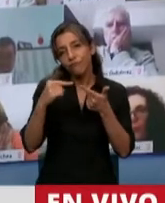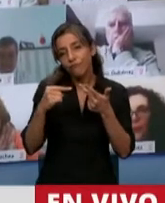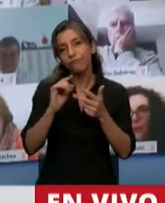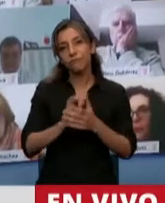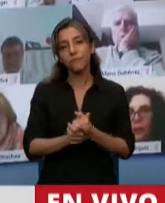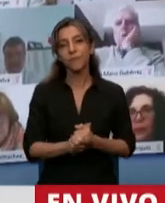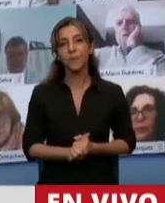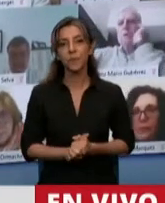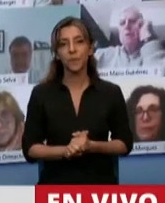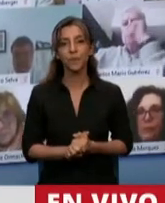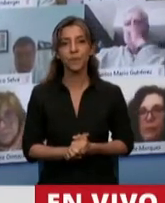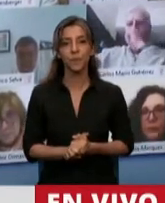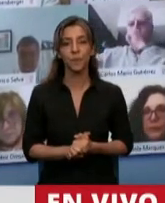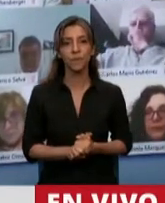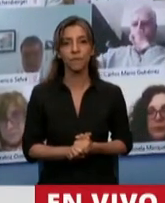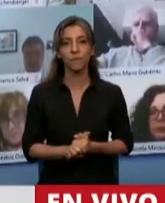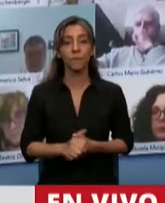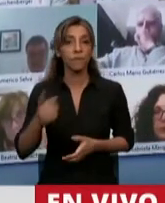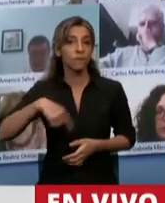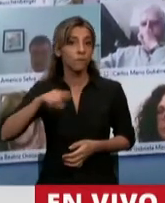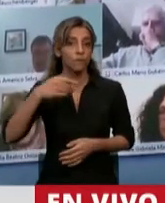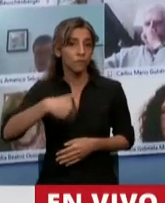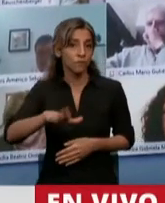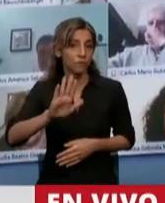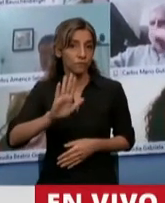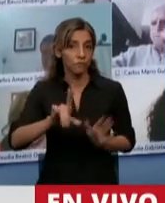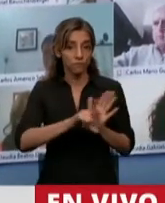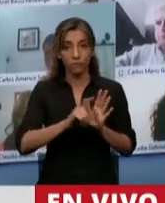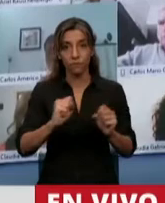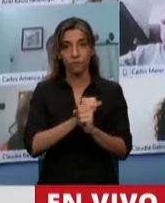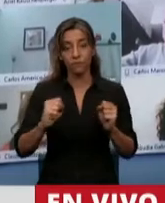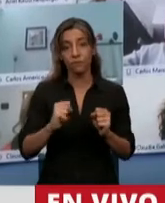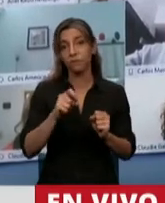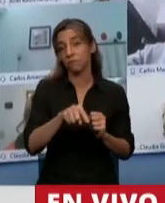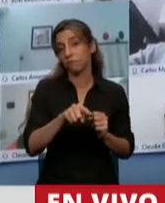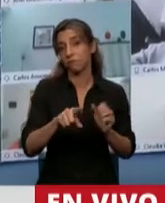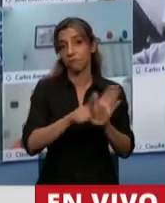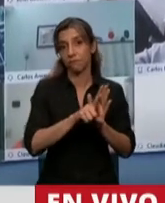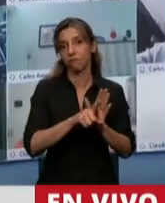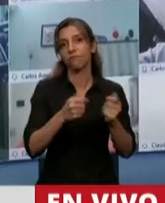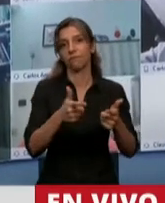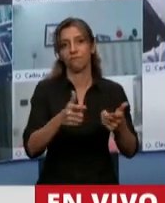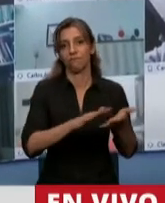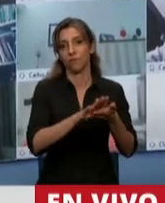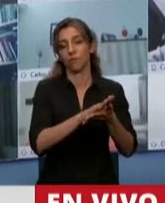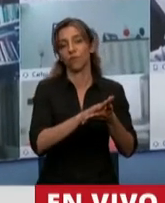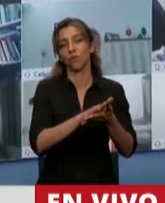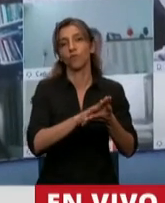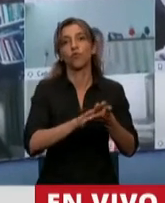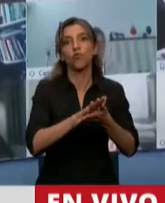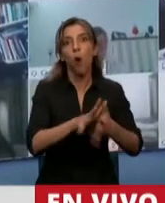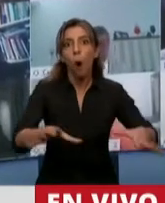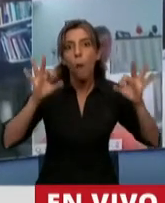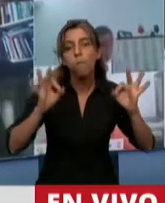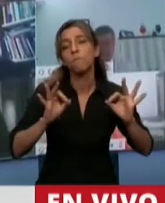por sancionar una ley que va a ser una solución o parte de la solución a un sector